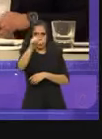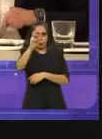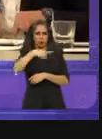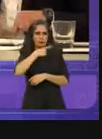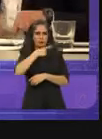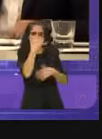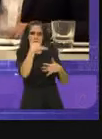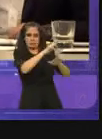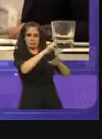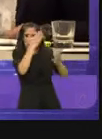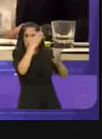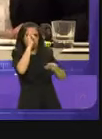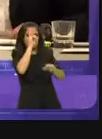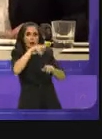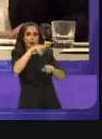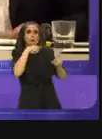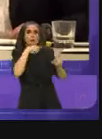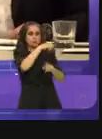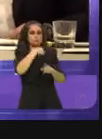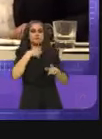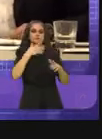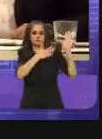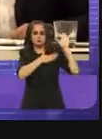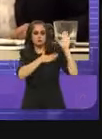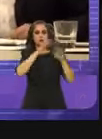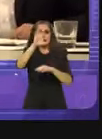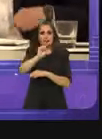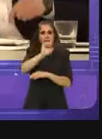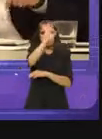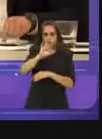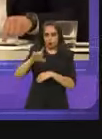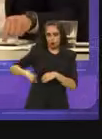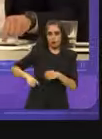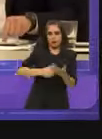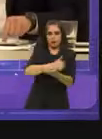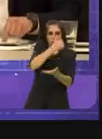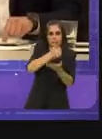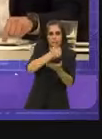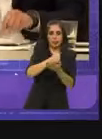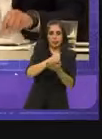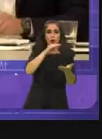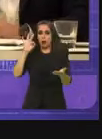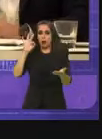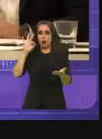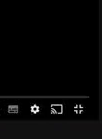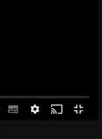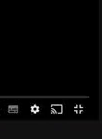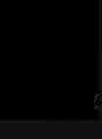nos comprometimos 60% el gobierno de la ciudad, 40% de las alcaldías.